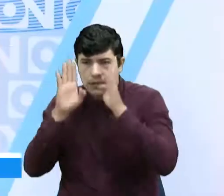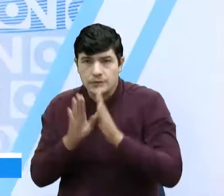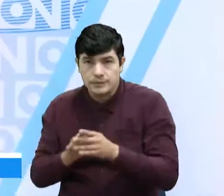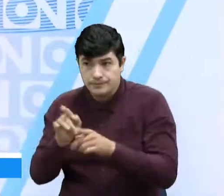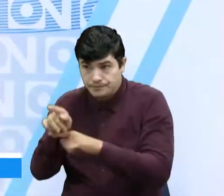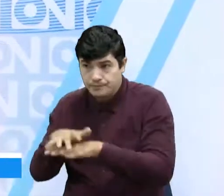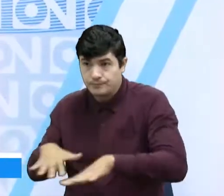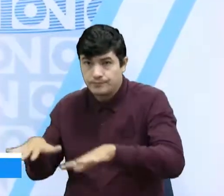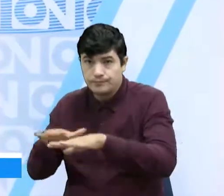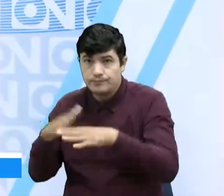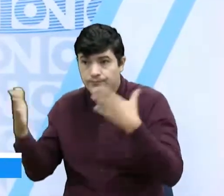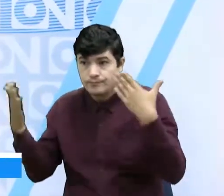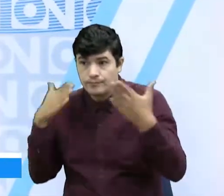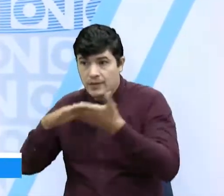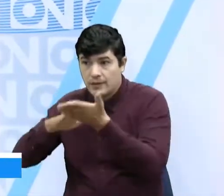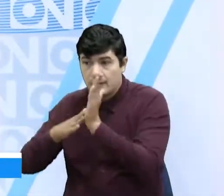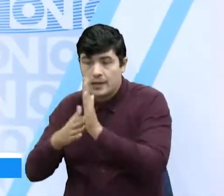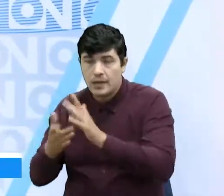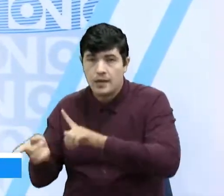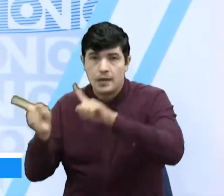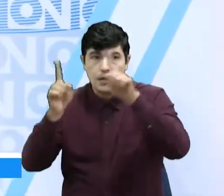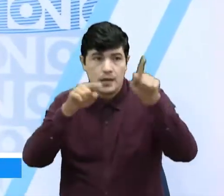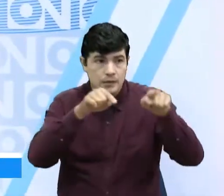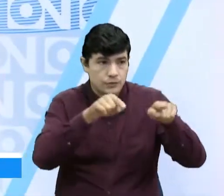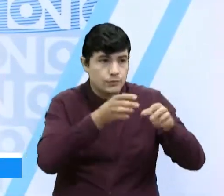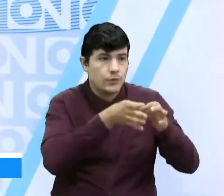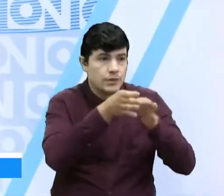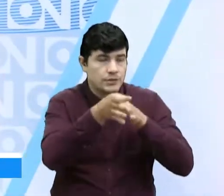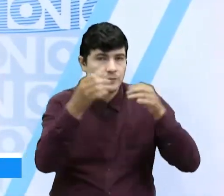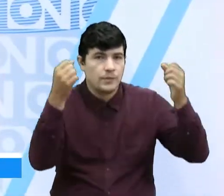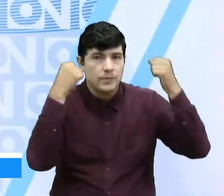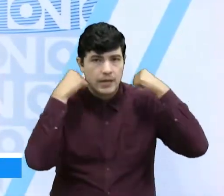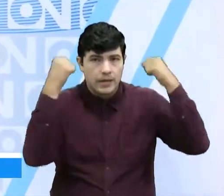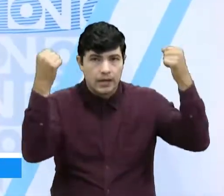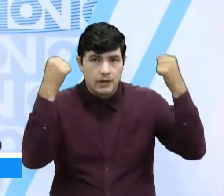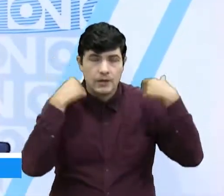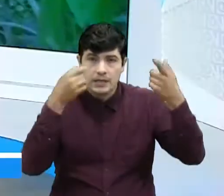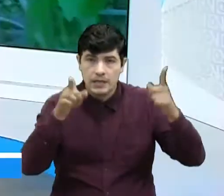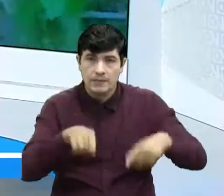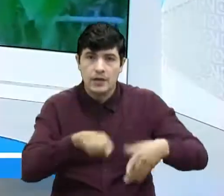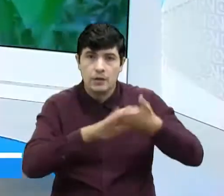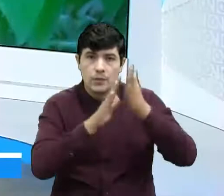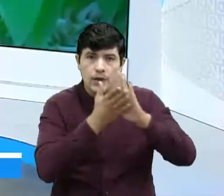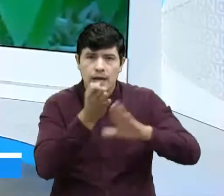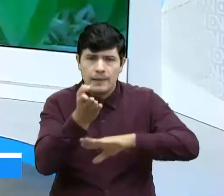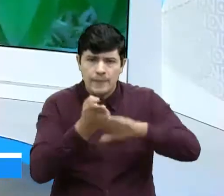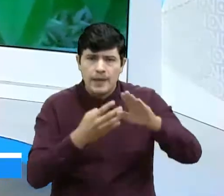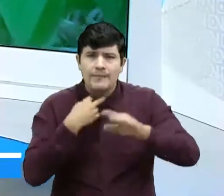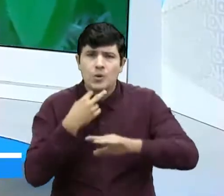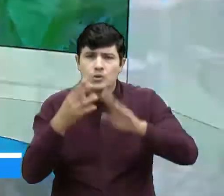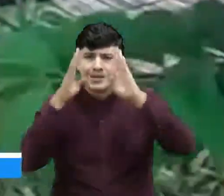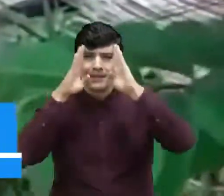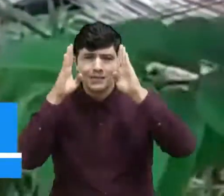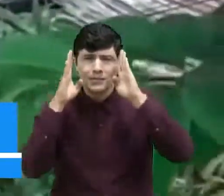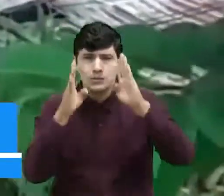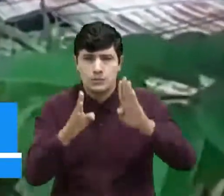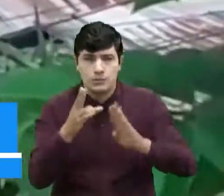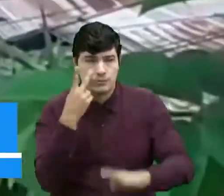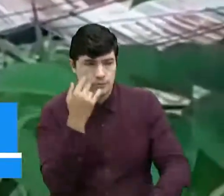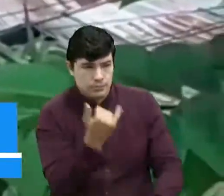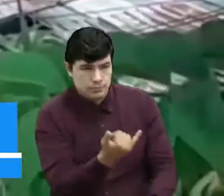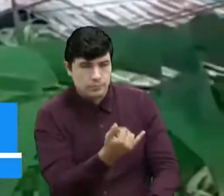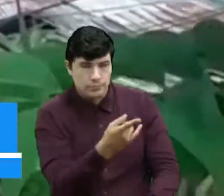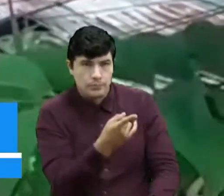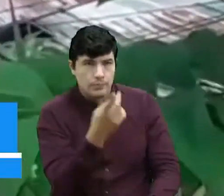Vericute nos trasladamos a Piedecuesta, donde también hay televidentes quienes piden que su voz sea escuchada, y por eso nos envían esta denuncia que vemos